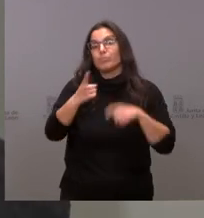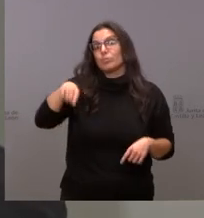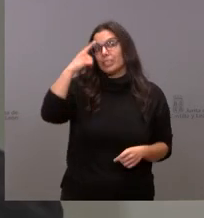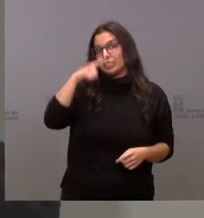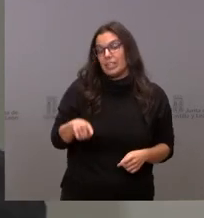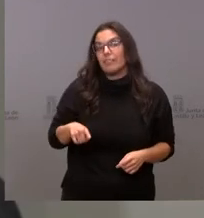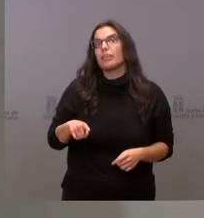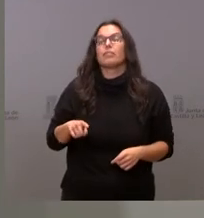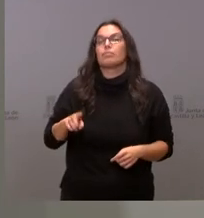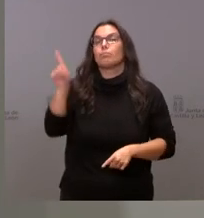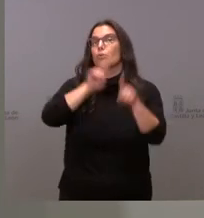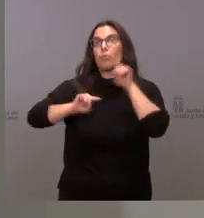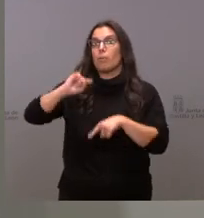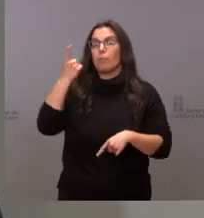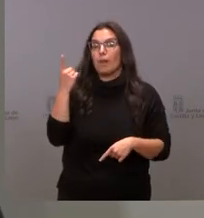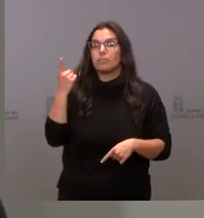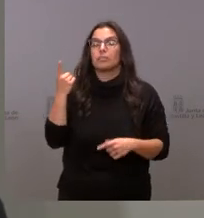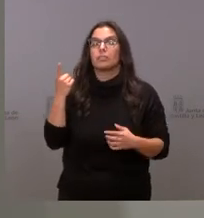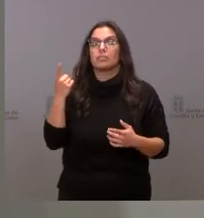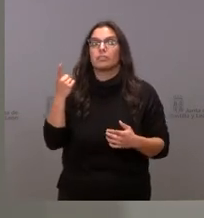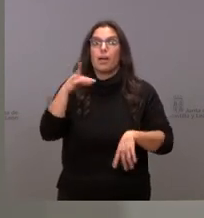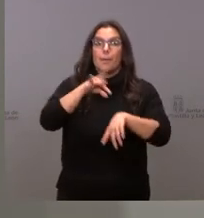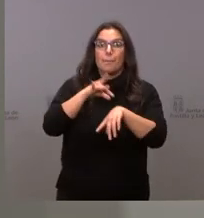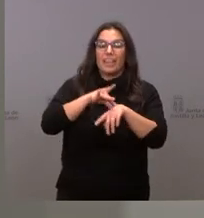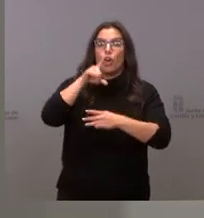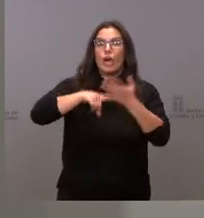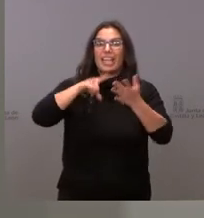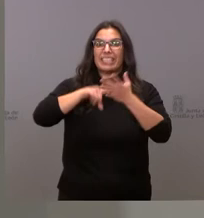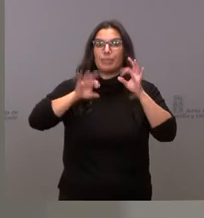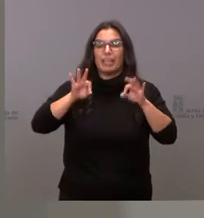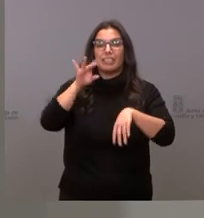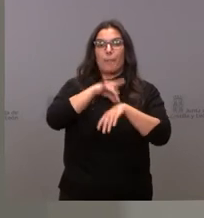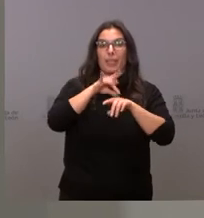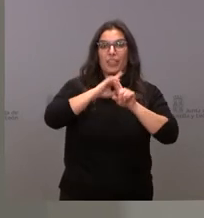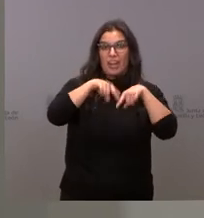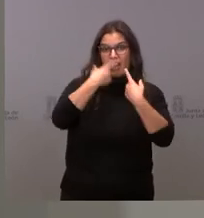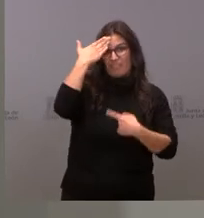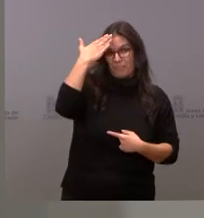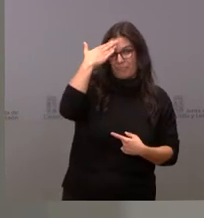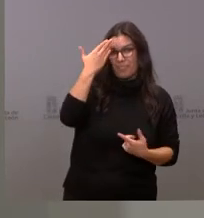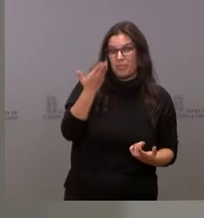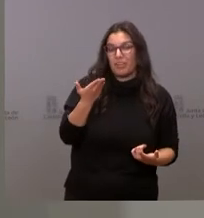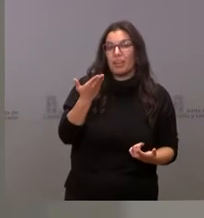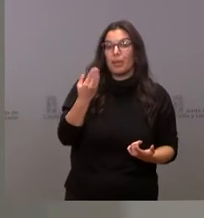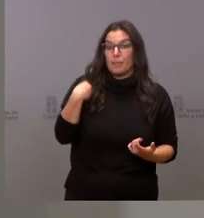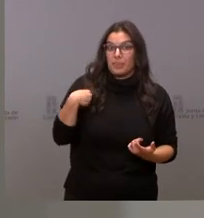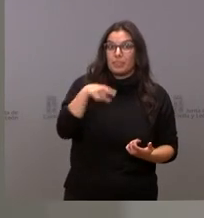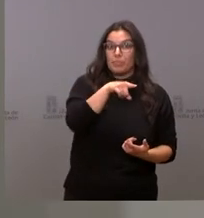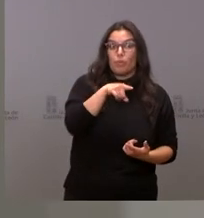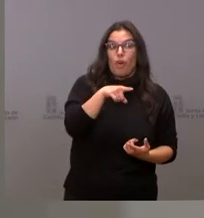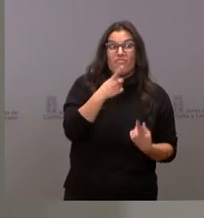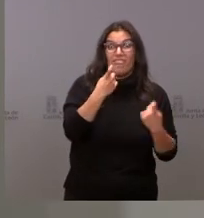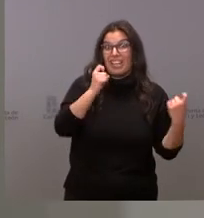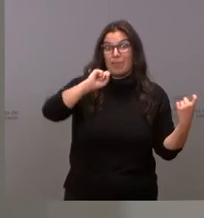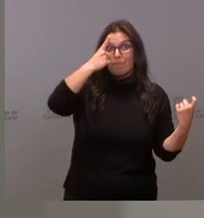fundamentalmente suelen ser médicos especialistas en medicina familiar y comunitaria que son de quienes más carecemos